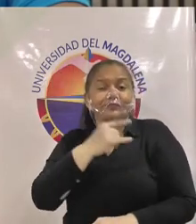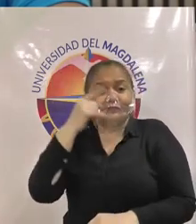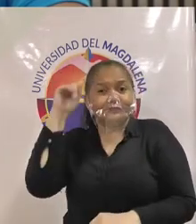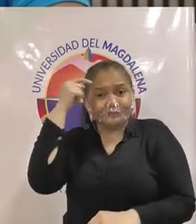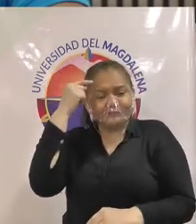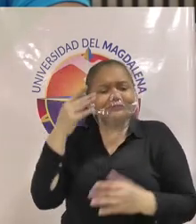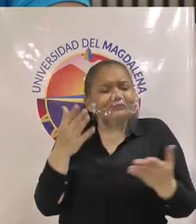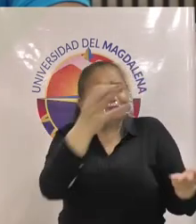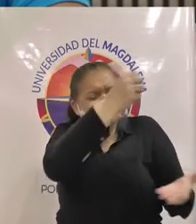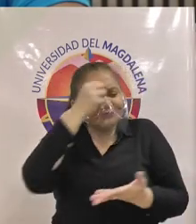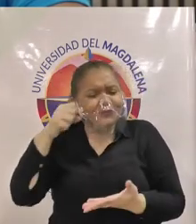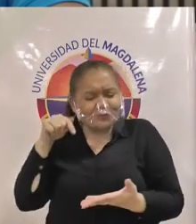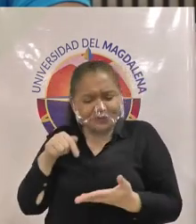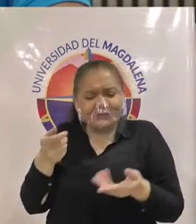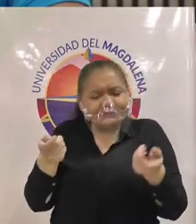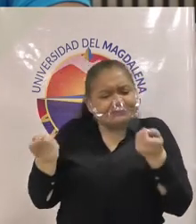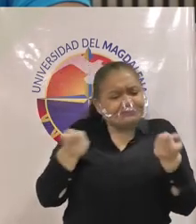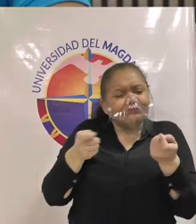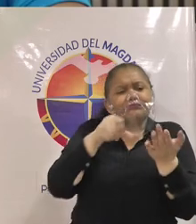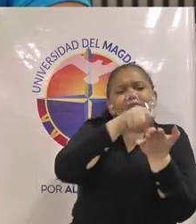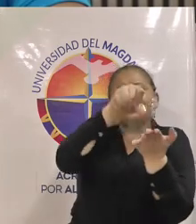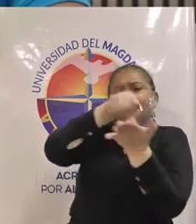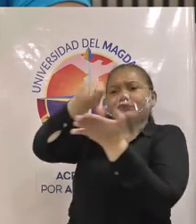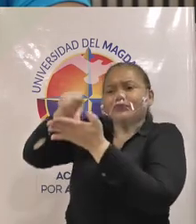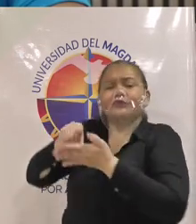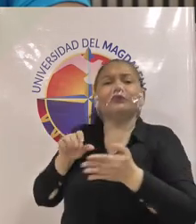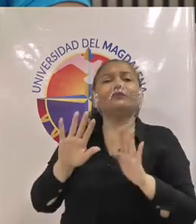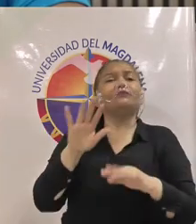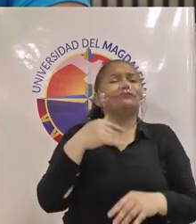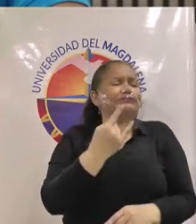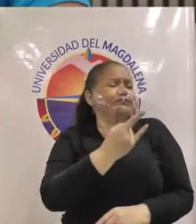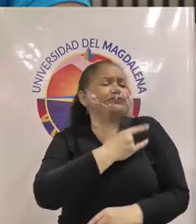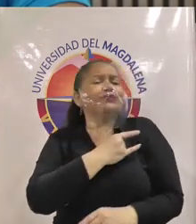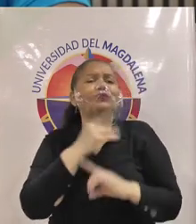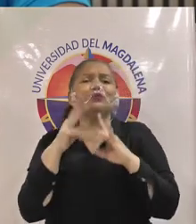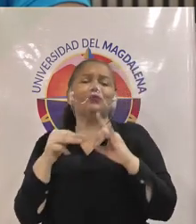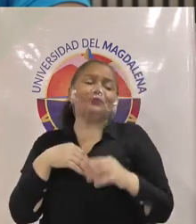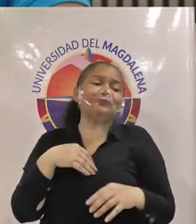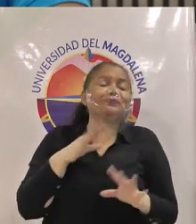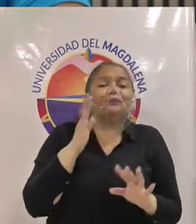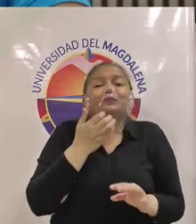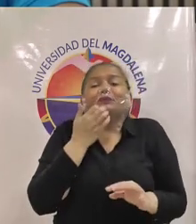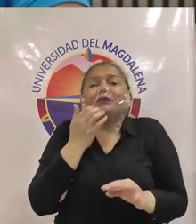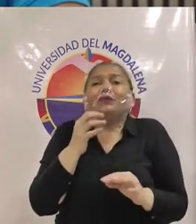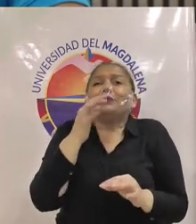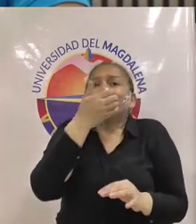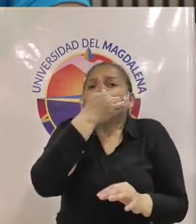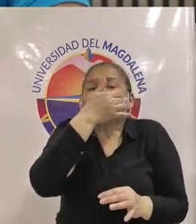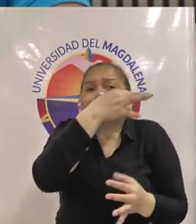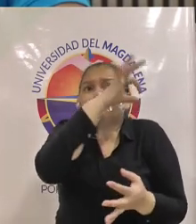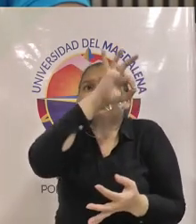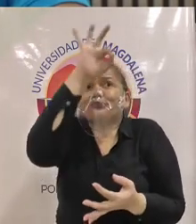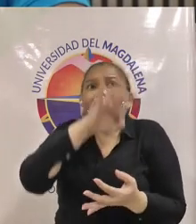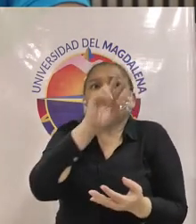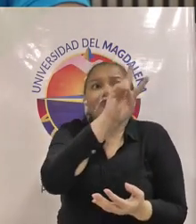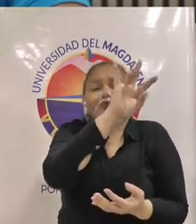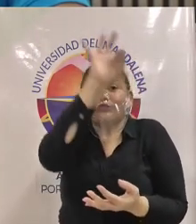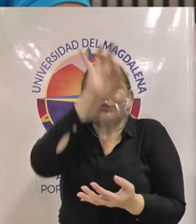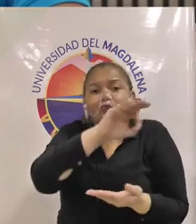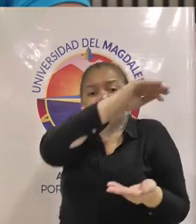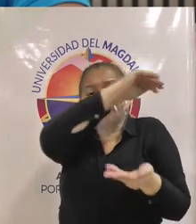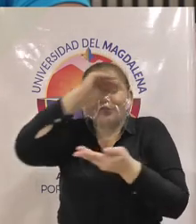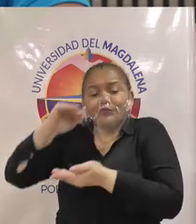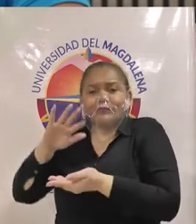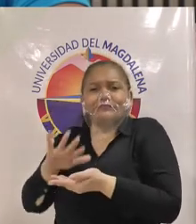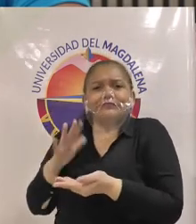redistribución de los recursos que no sea la universidad del Magdalena que le lleguen 2% del presupuesto general en cuanto a la educación